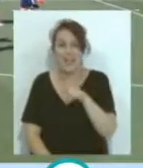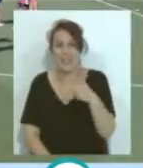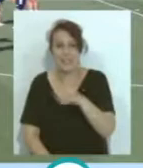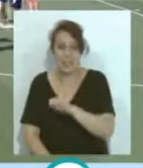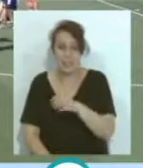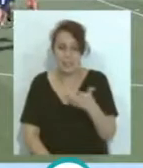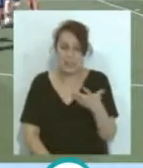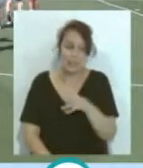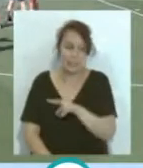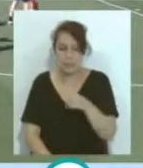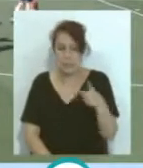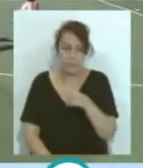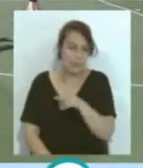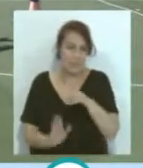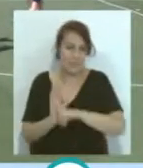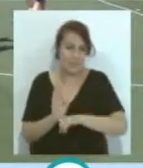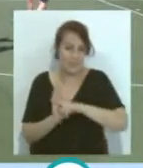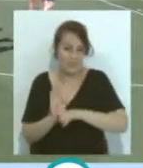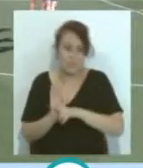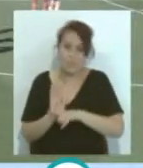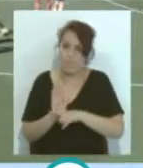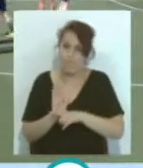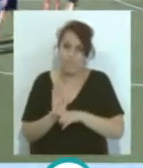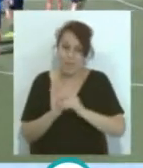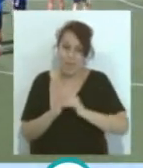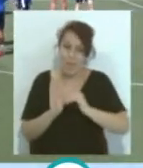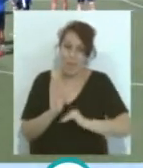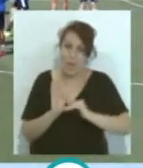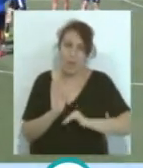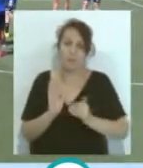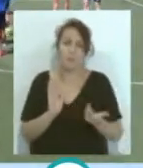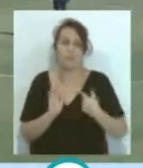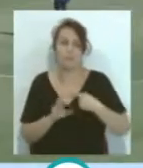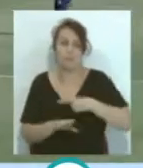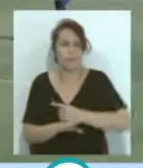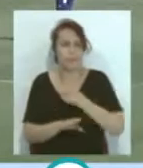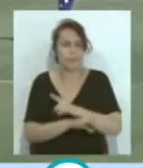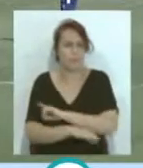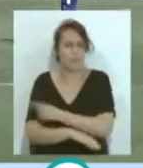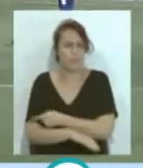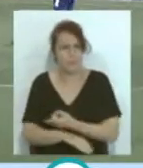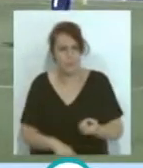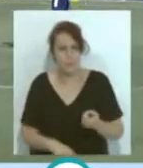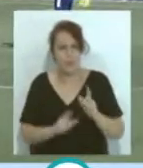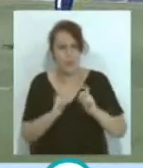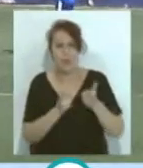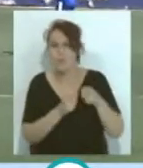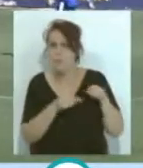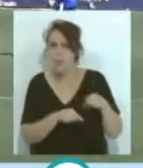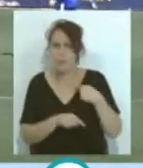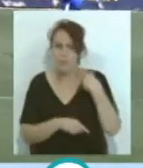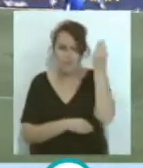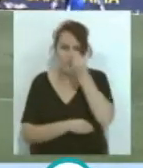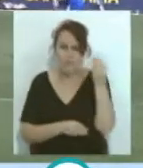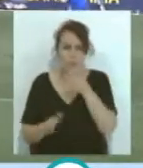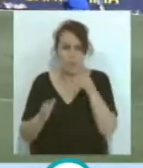estuvieron en esas posiciones incómodas... ...muchas veces la dirección deportiva de esos equipos... ...tiene que estar pensando ya en qué van a hacer